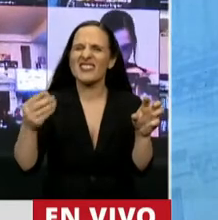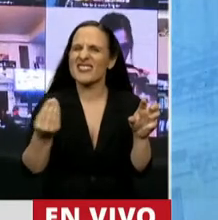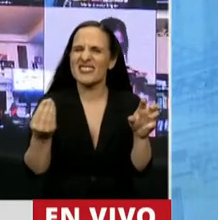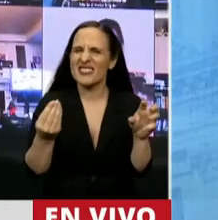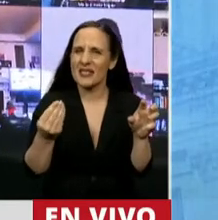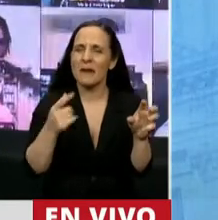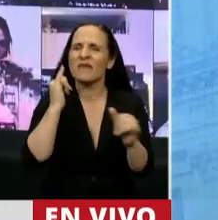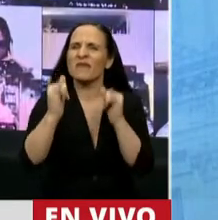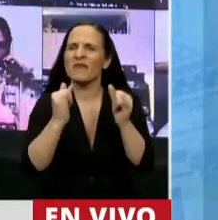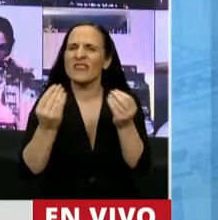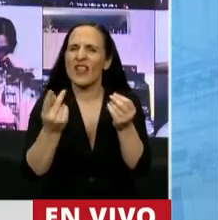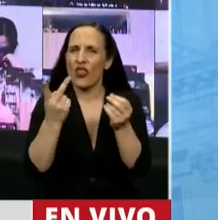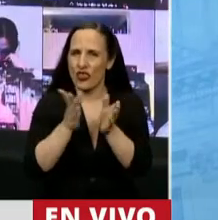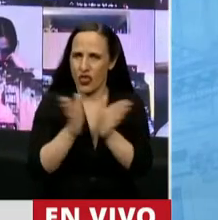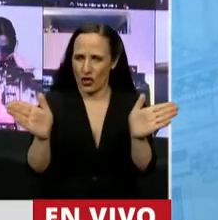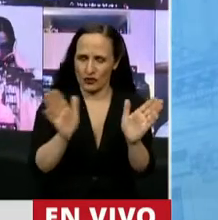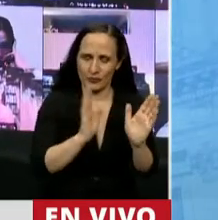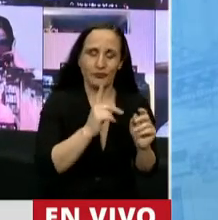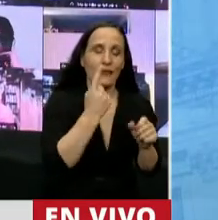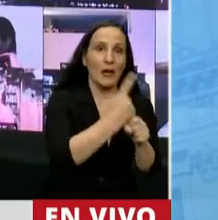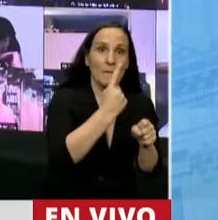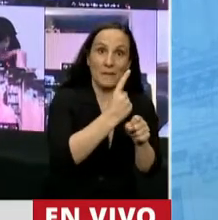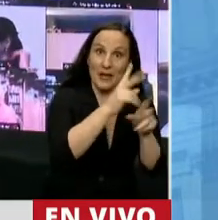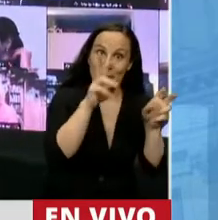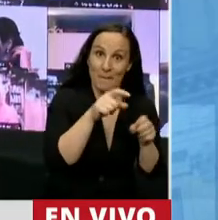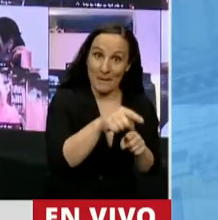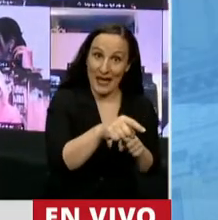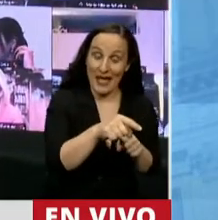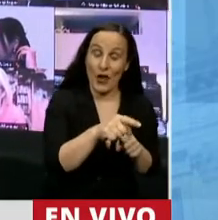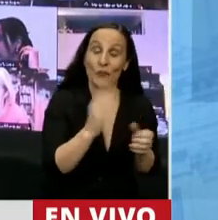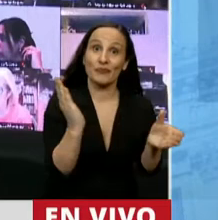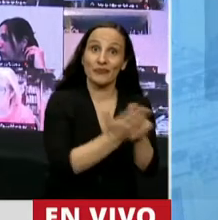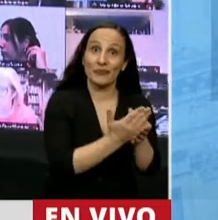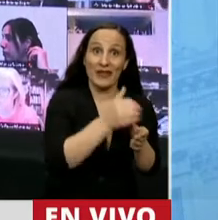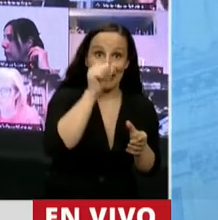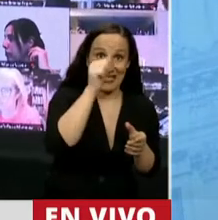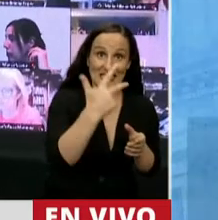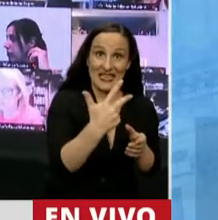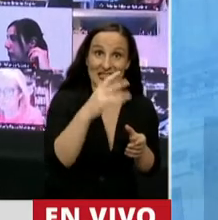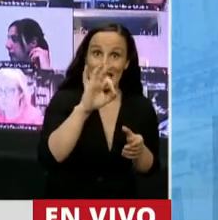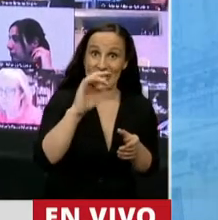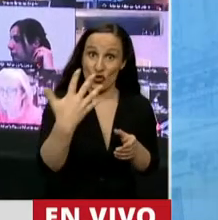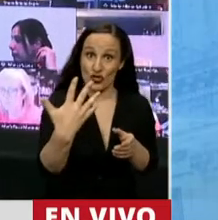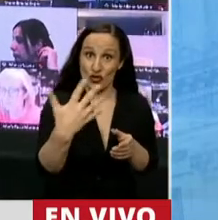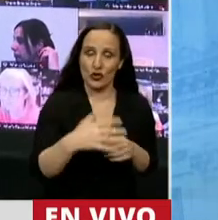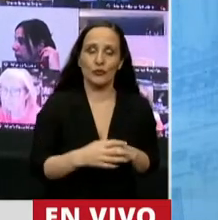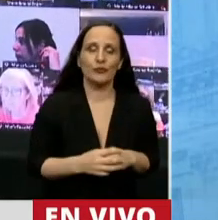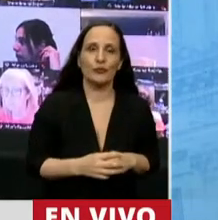cuáles son los dos temas. El primero es el expediente 6305,